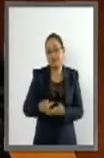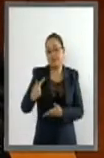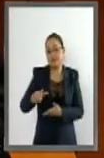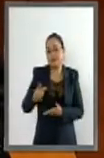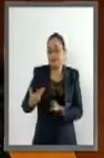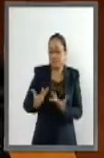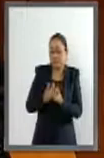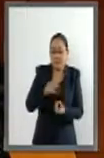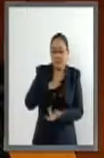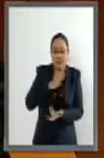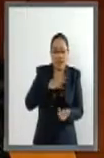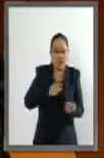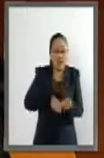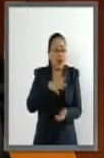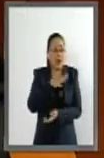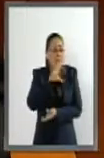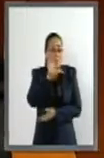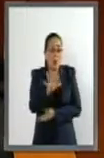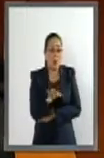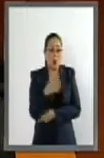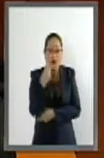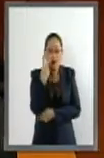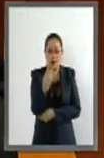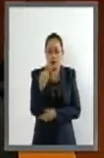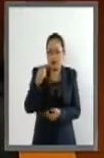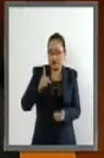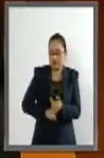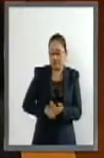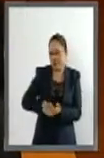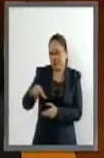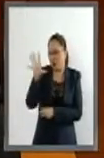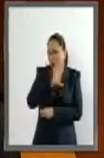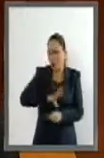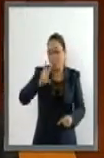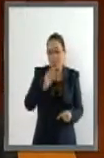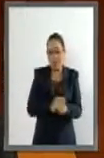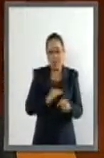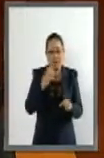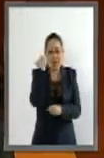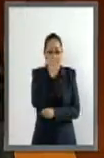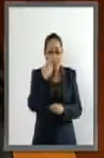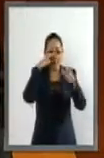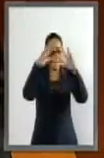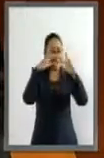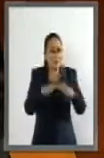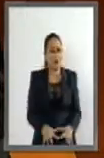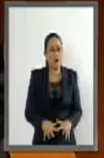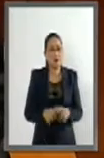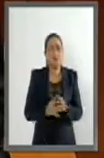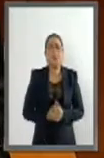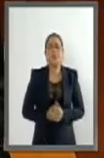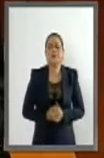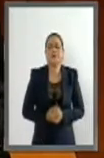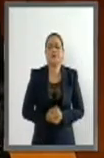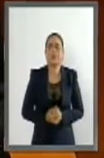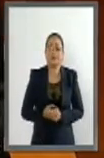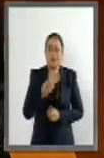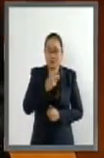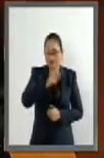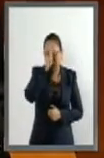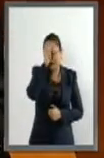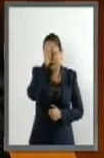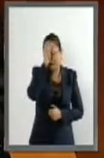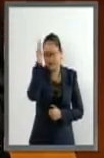42 que presentan daños totales. Ante este grave desastre